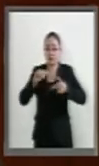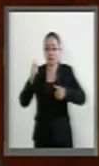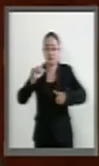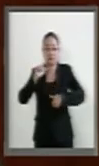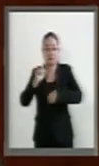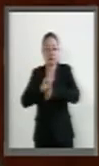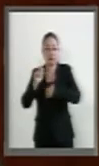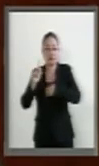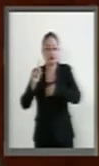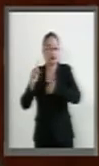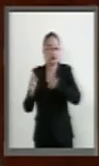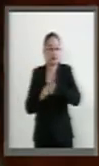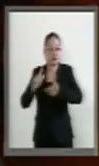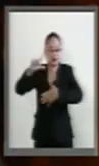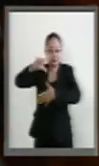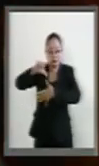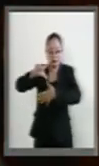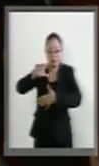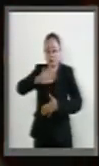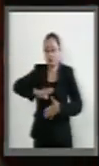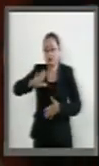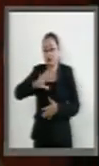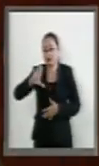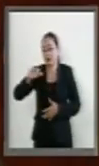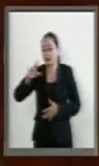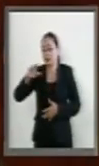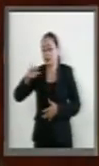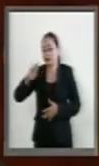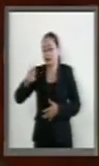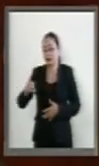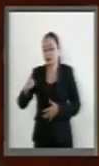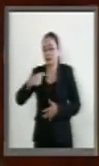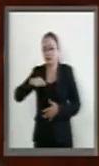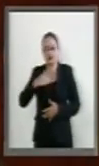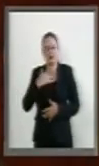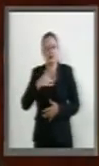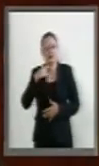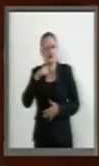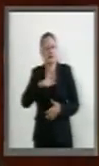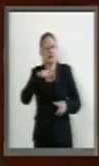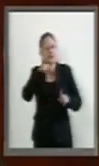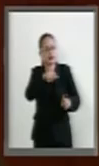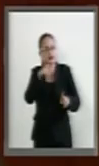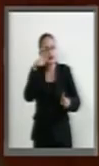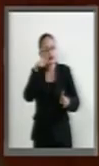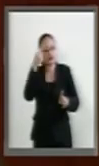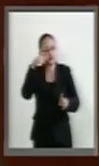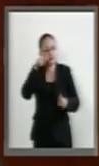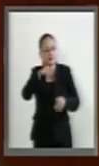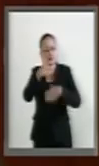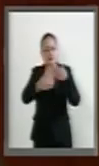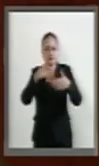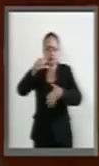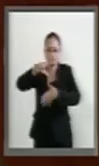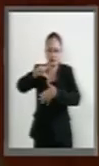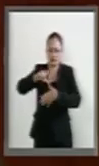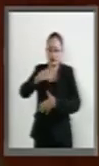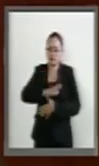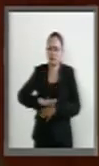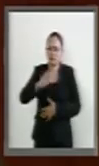Latina y el Caribe, percibimos que en la política exterior enfocada hacia Latinoamérica